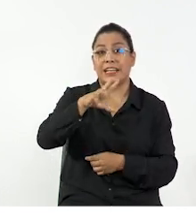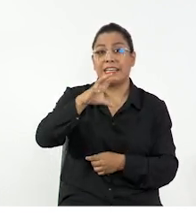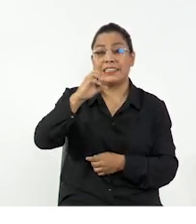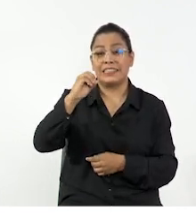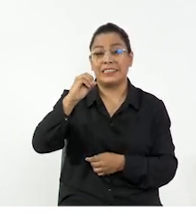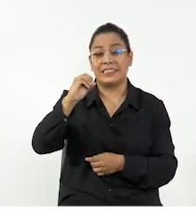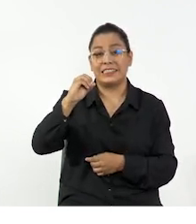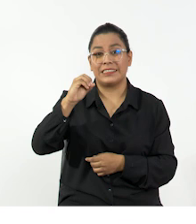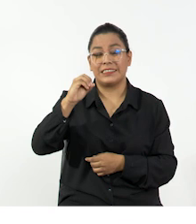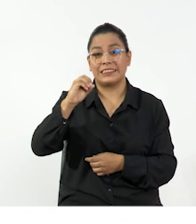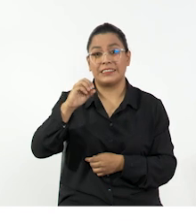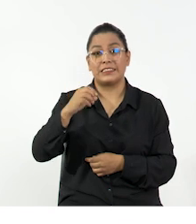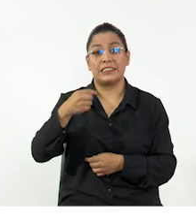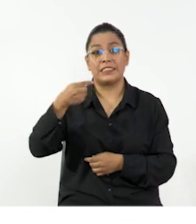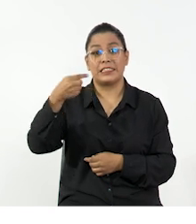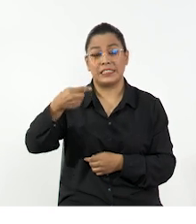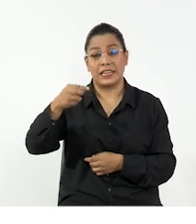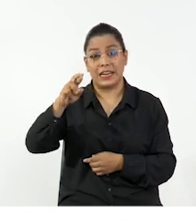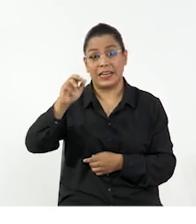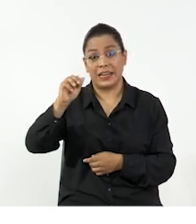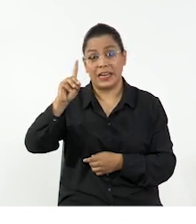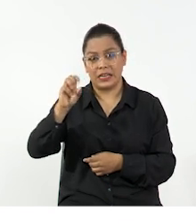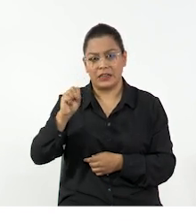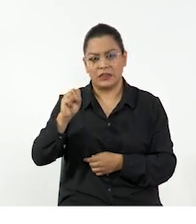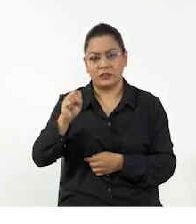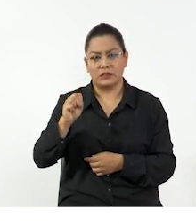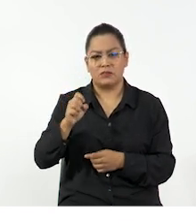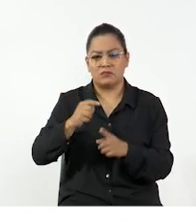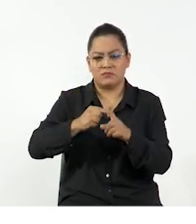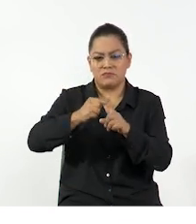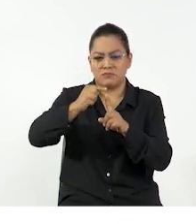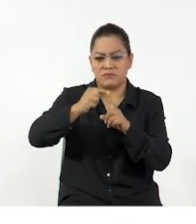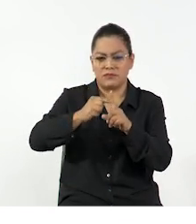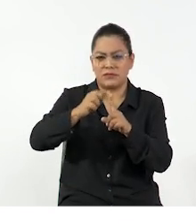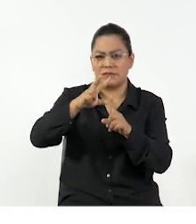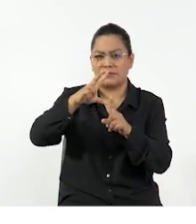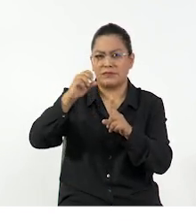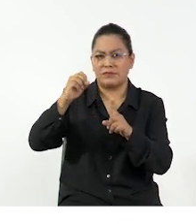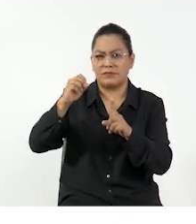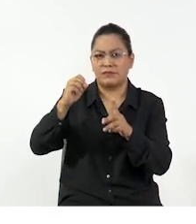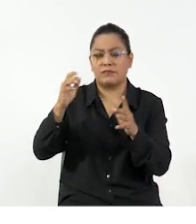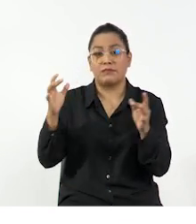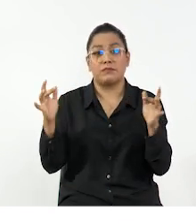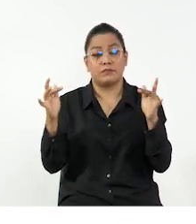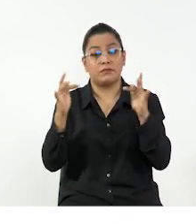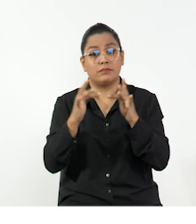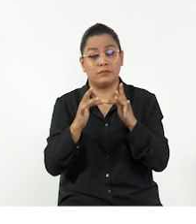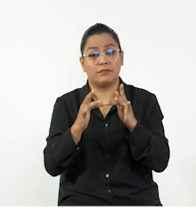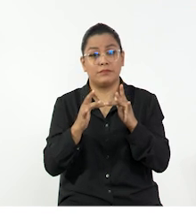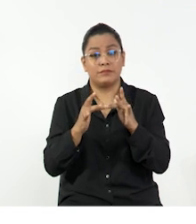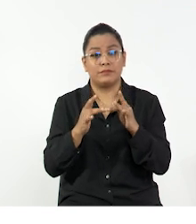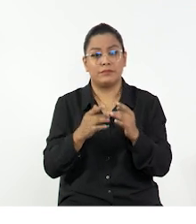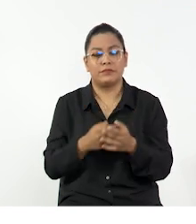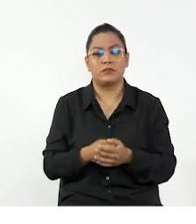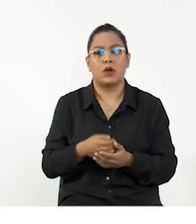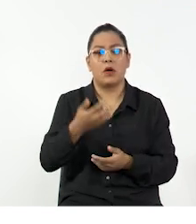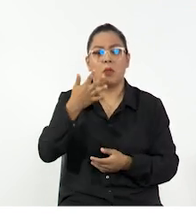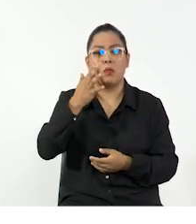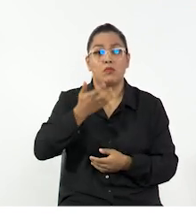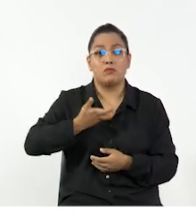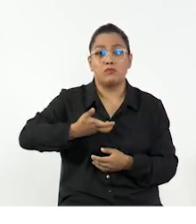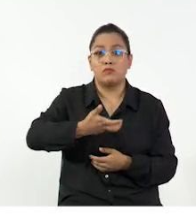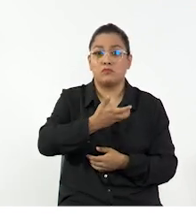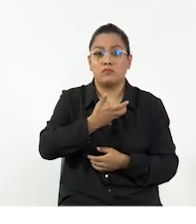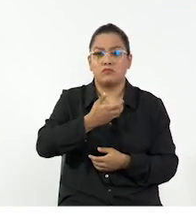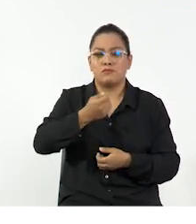de 30 grados centígrados, nosotros no necesitamos escuchar la palabra temperatura porque 30 grados centígrados está asociado a esa